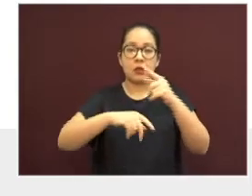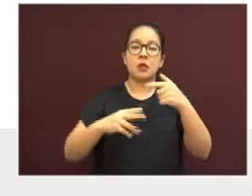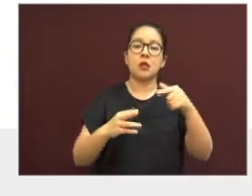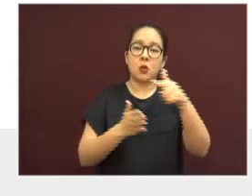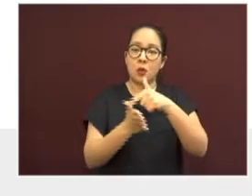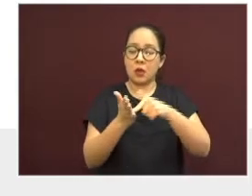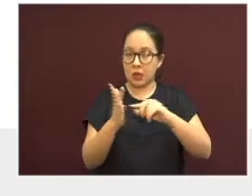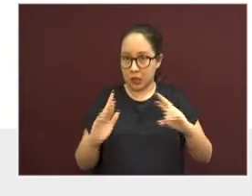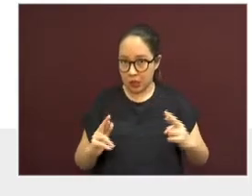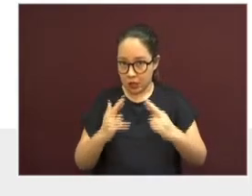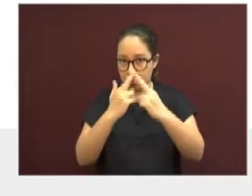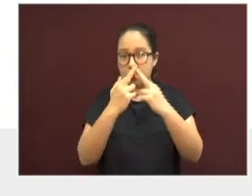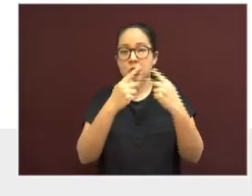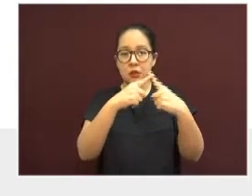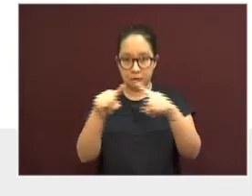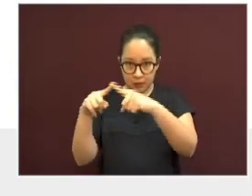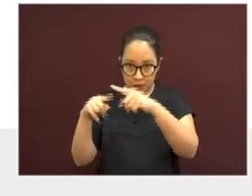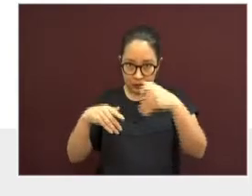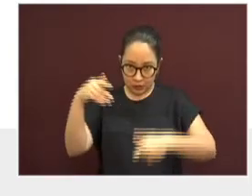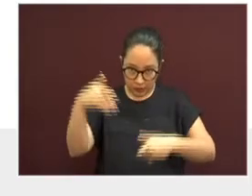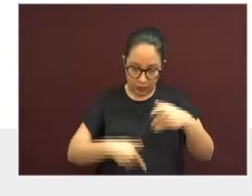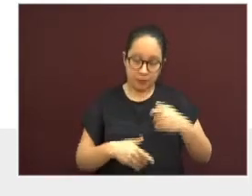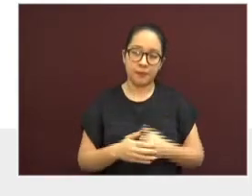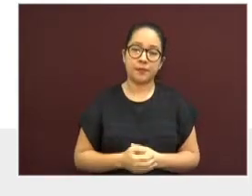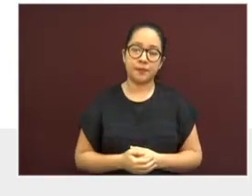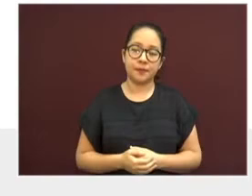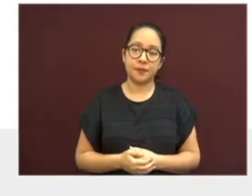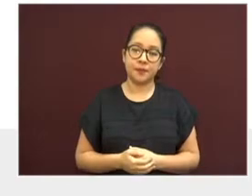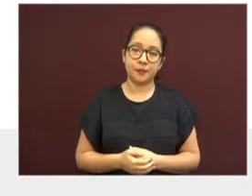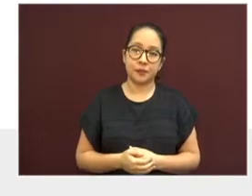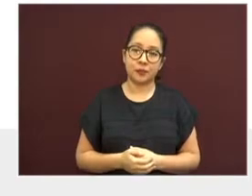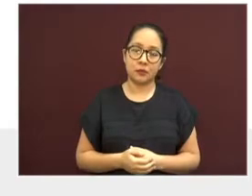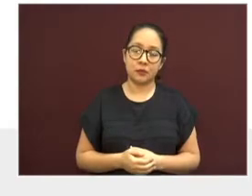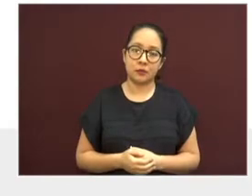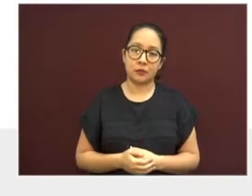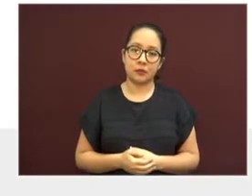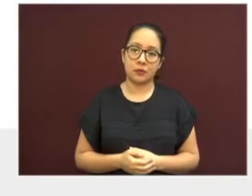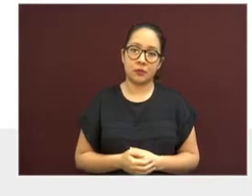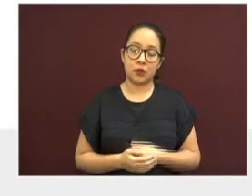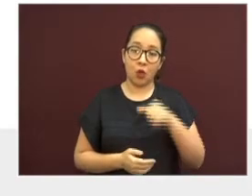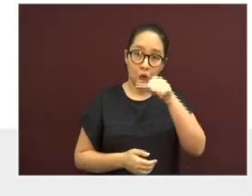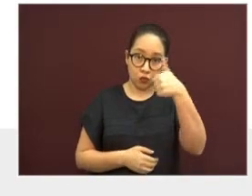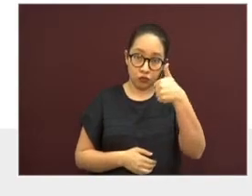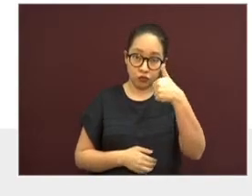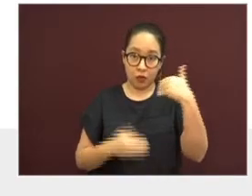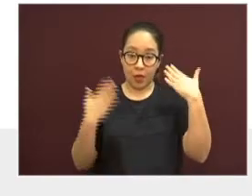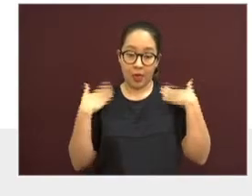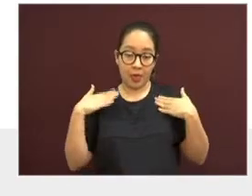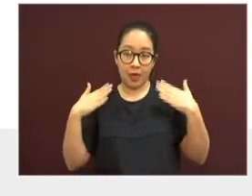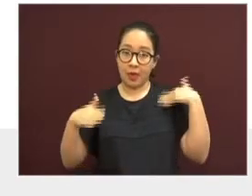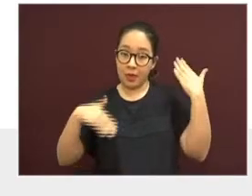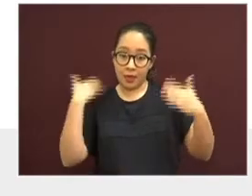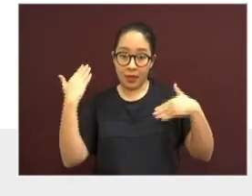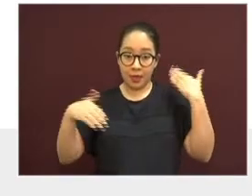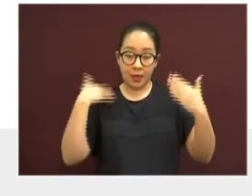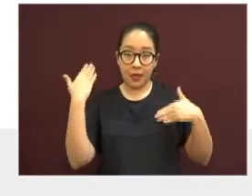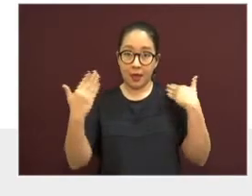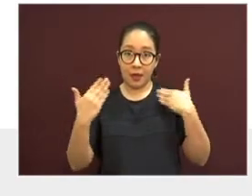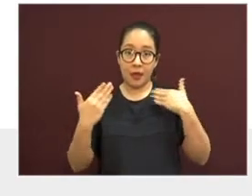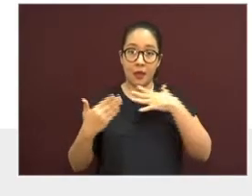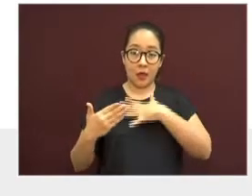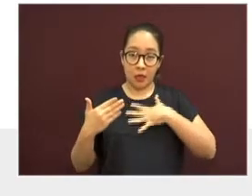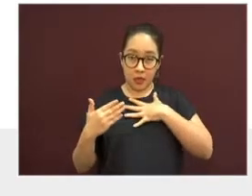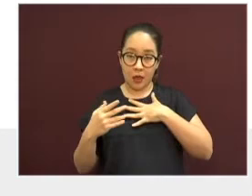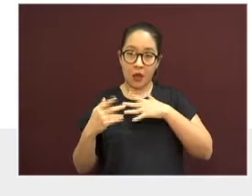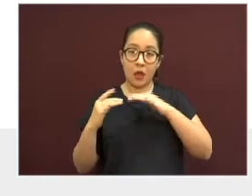entre otros. En entretenimiento y eventos masivos encontramos la feria,